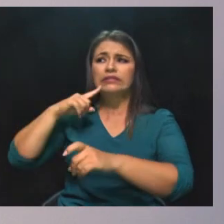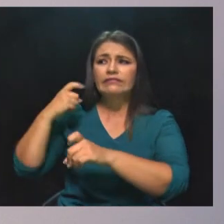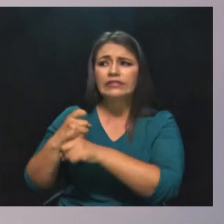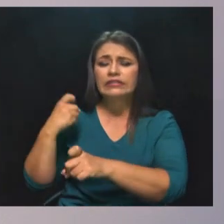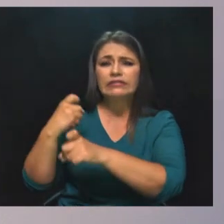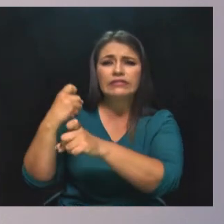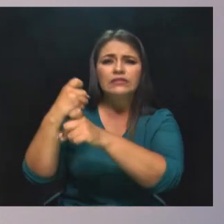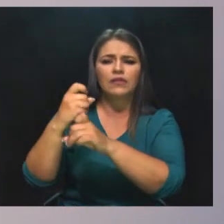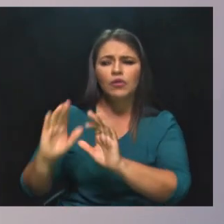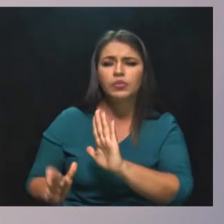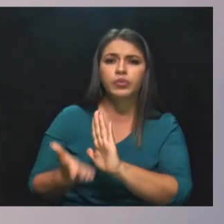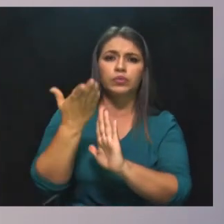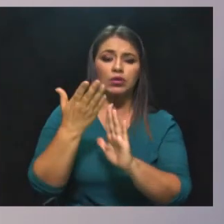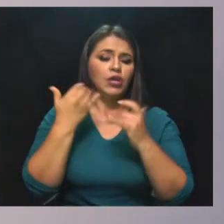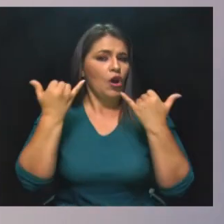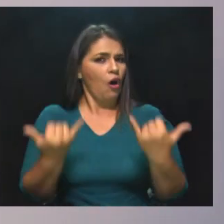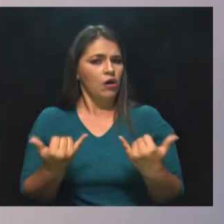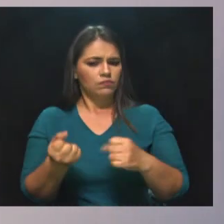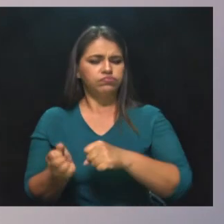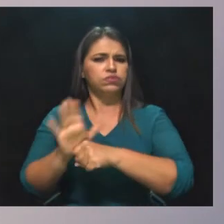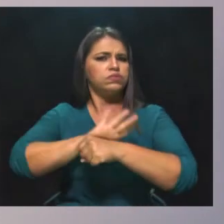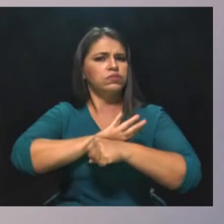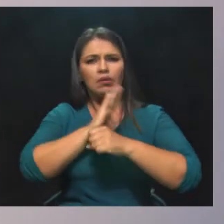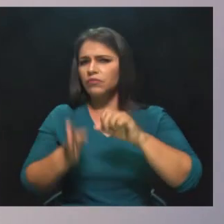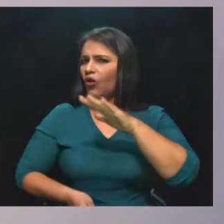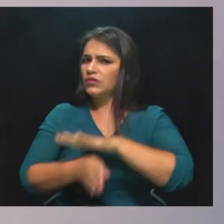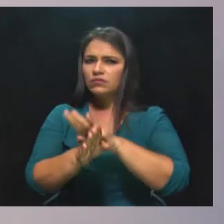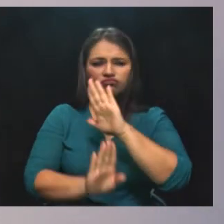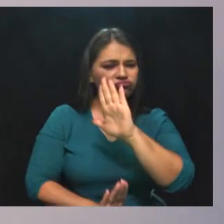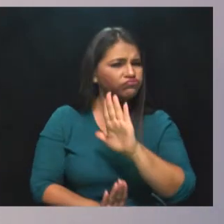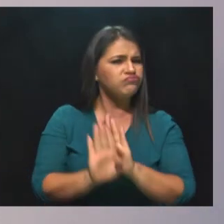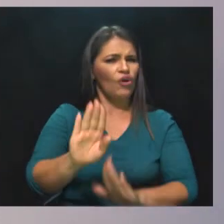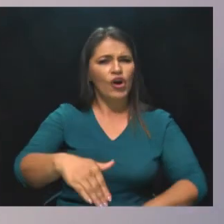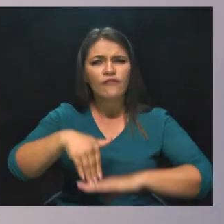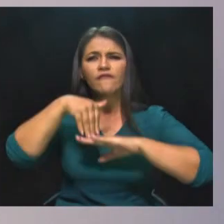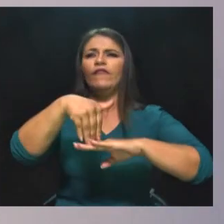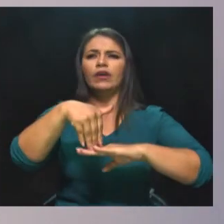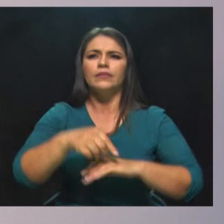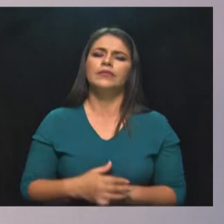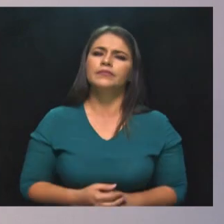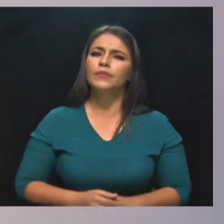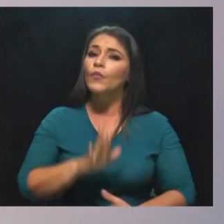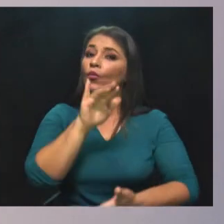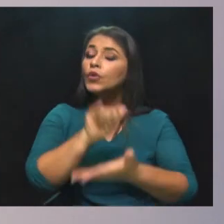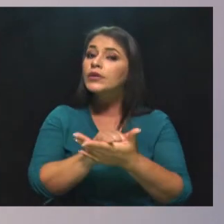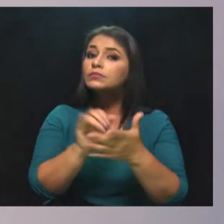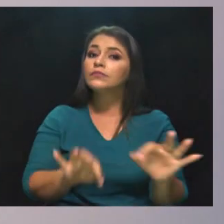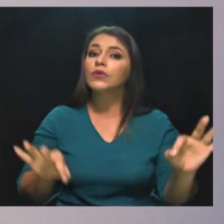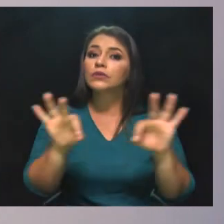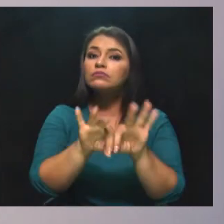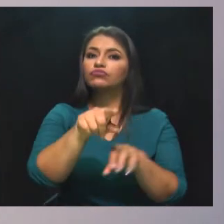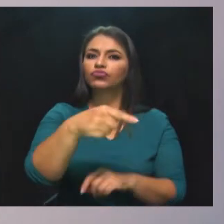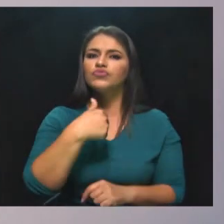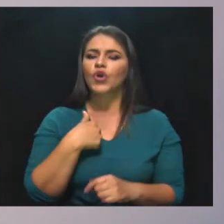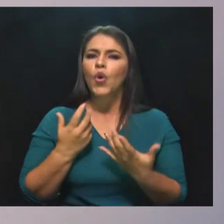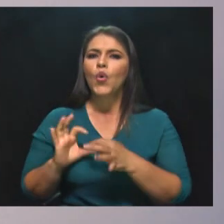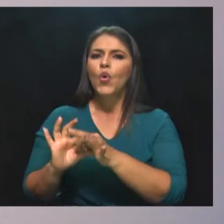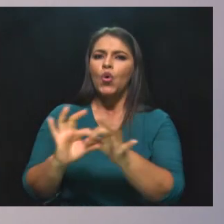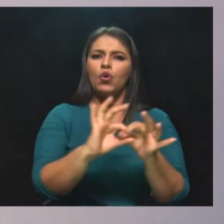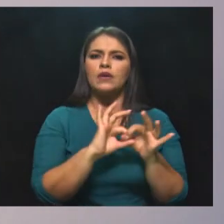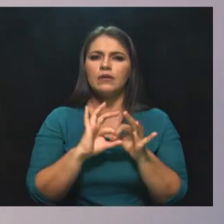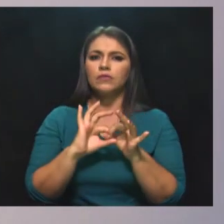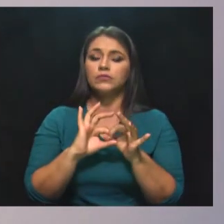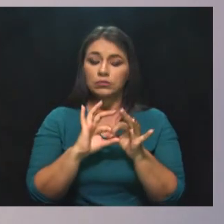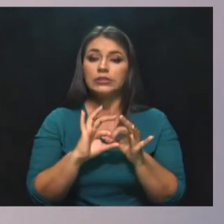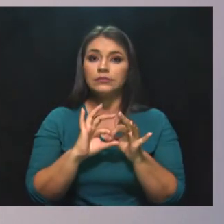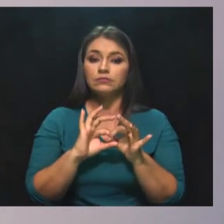Esta no será la excepción. Por eso es importante que nos mantengamos unidos en el propósito, pero separados